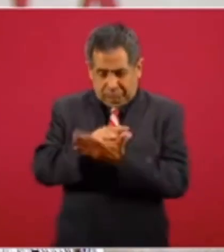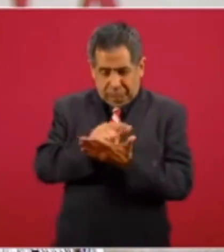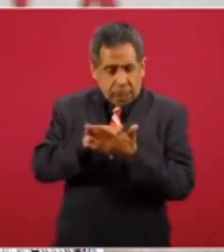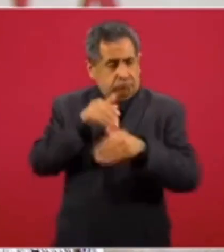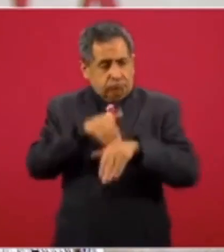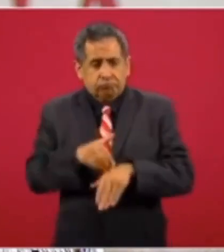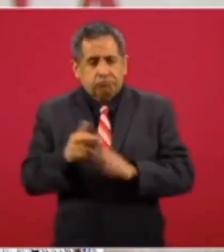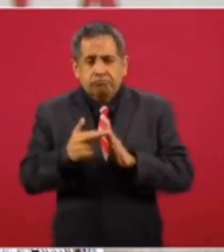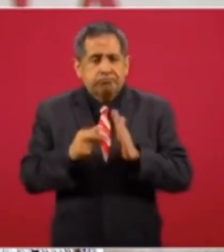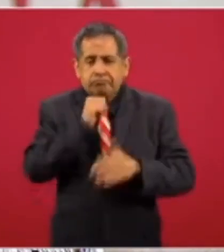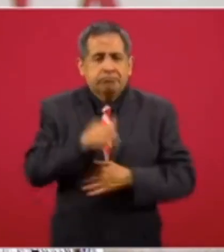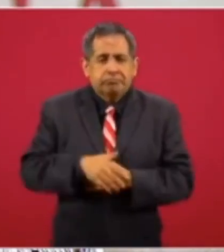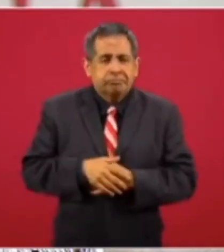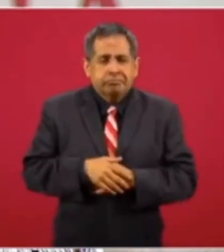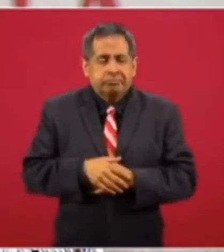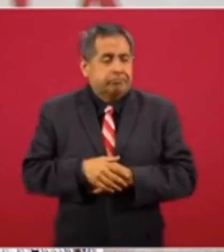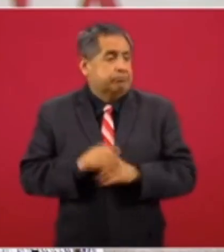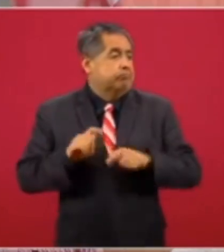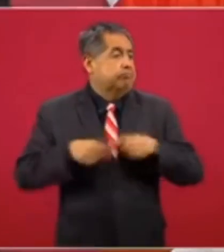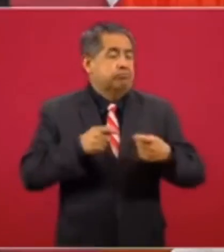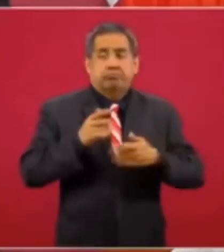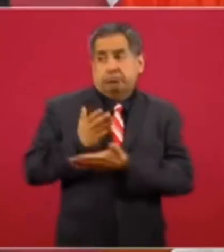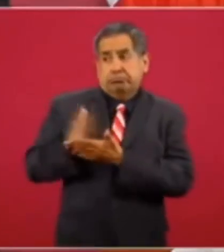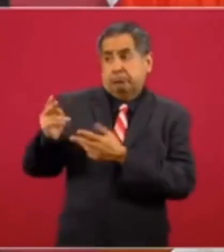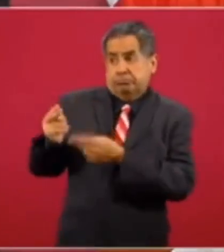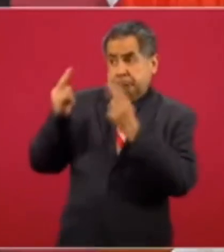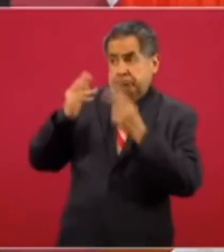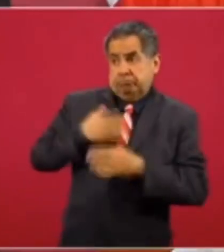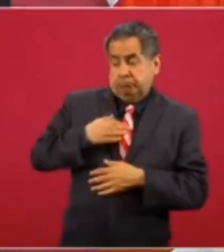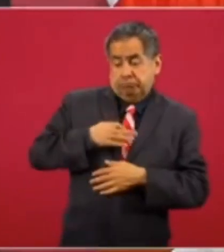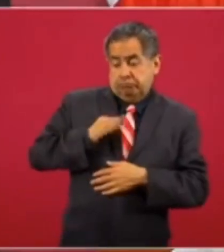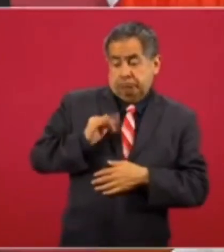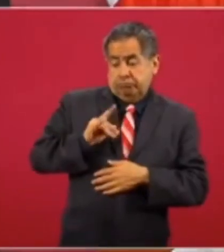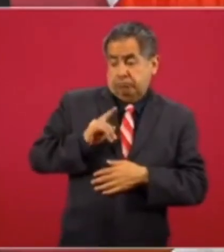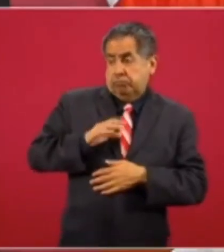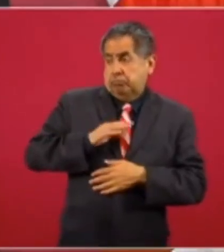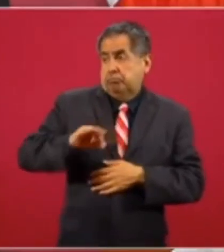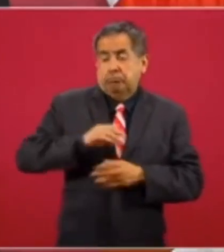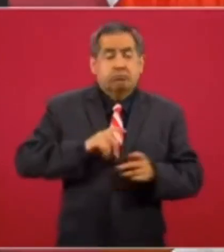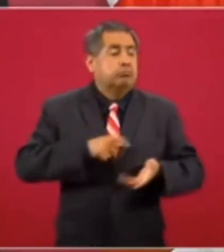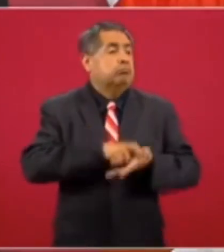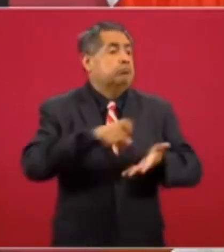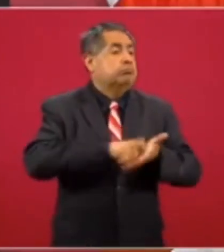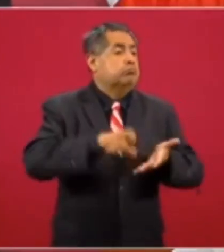usando la figura del fideicomiso para simular su cumplimiento